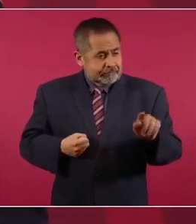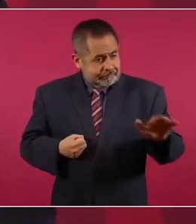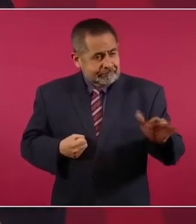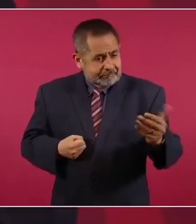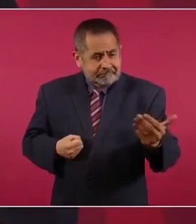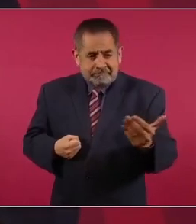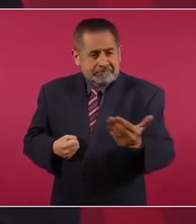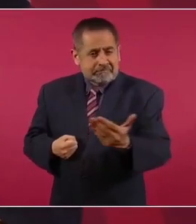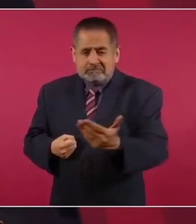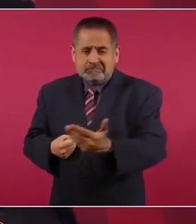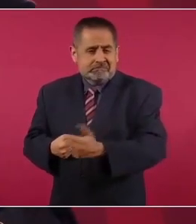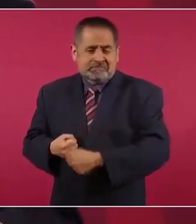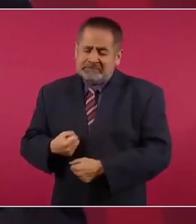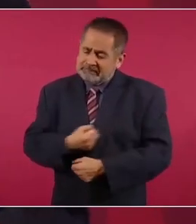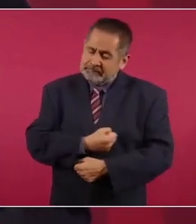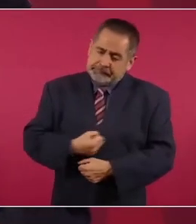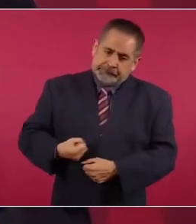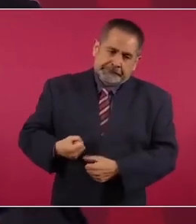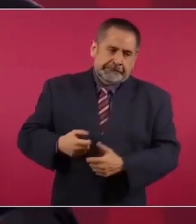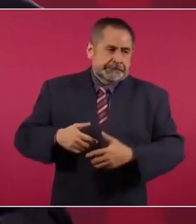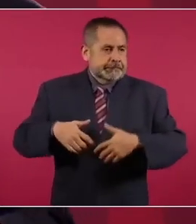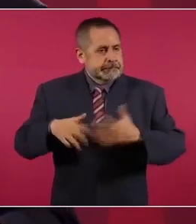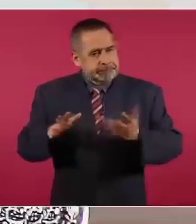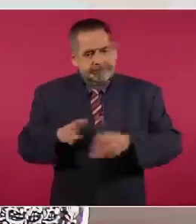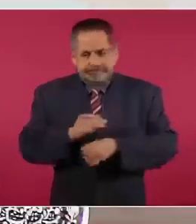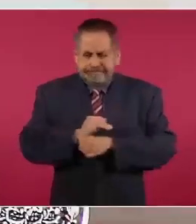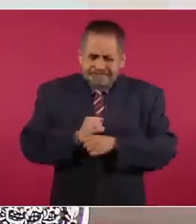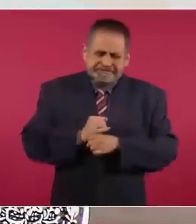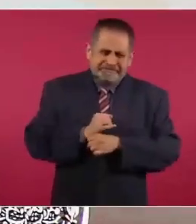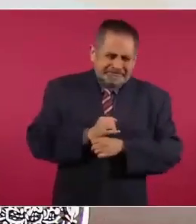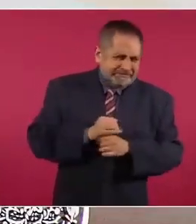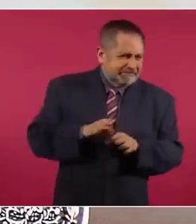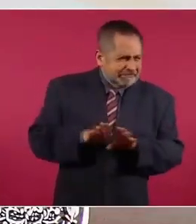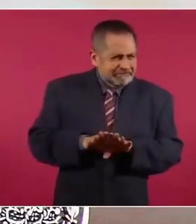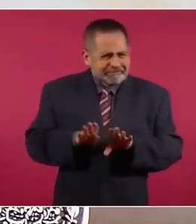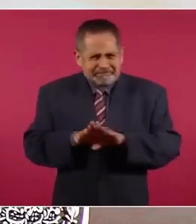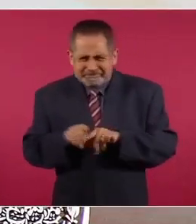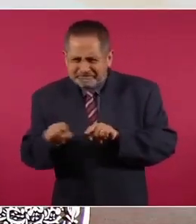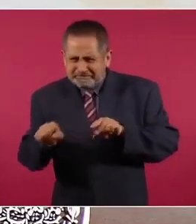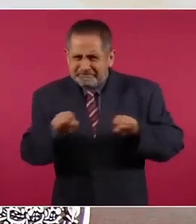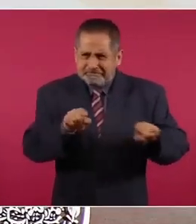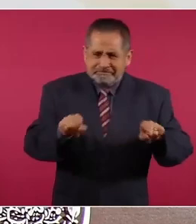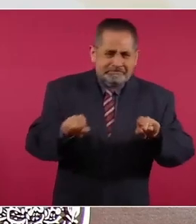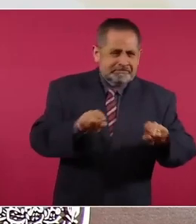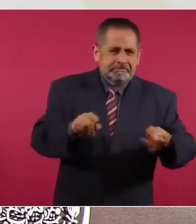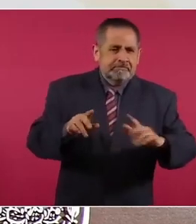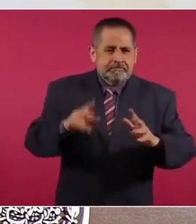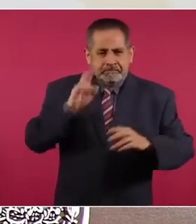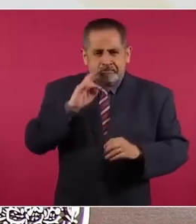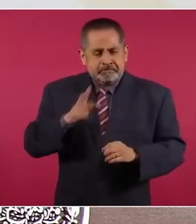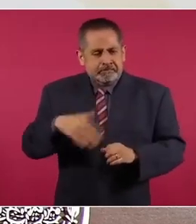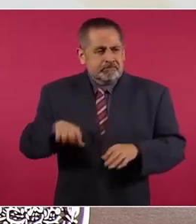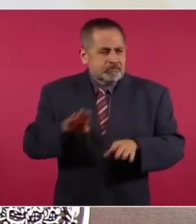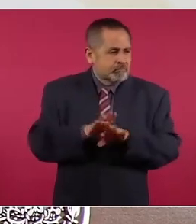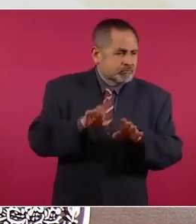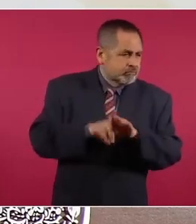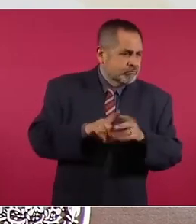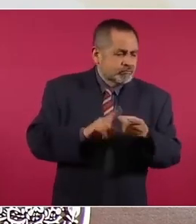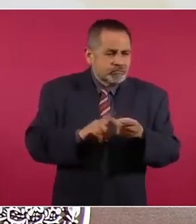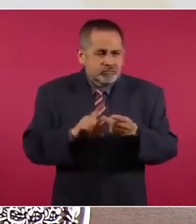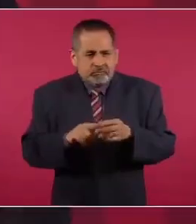Entonces, comenzamos a buscar la verdad,